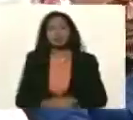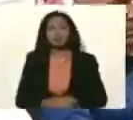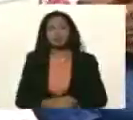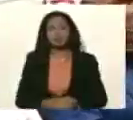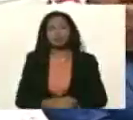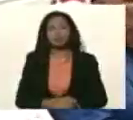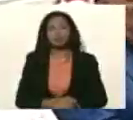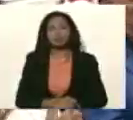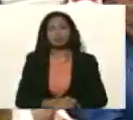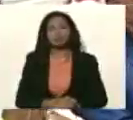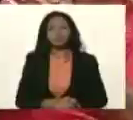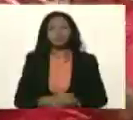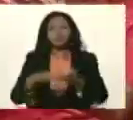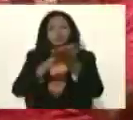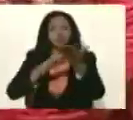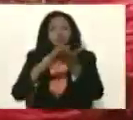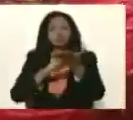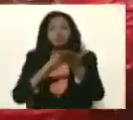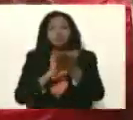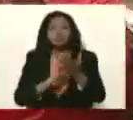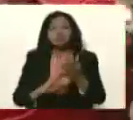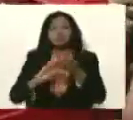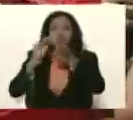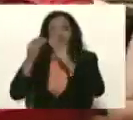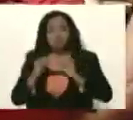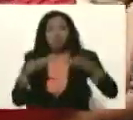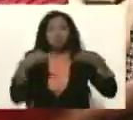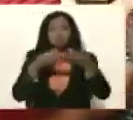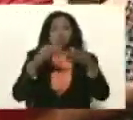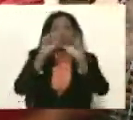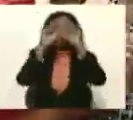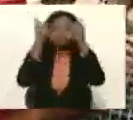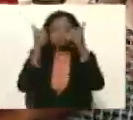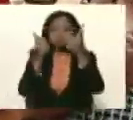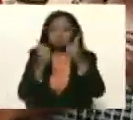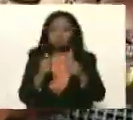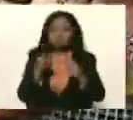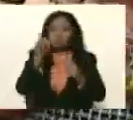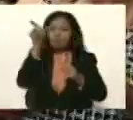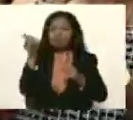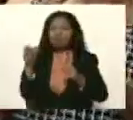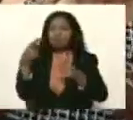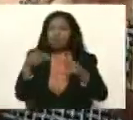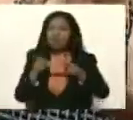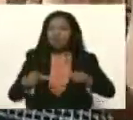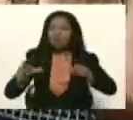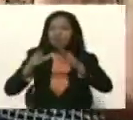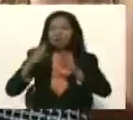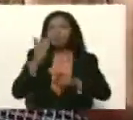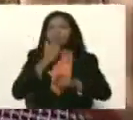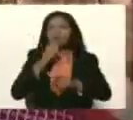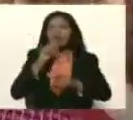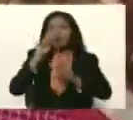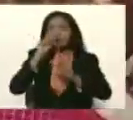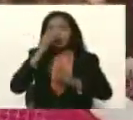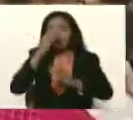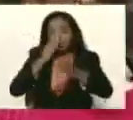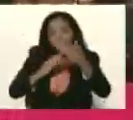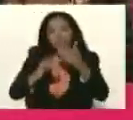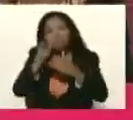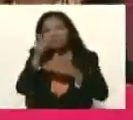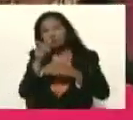y recuperaron mira con un grupo de artesanos del sur de Valencia gente humilde artesanos